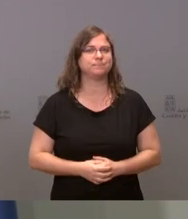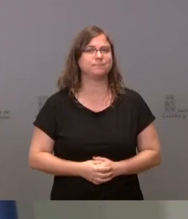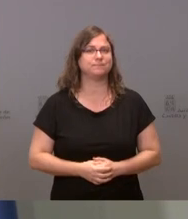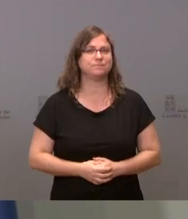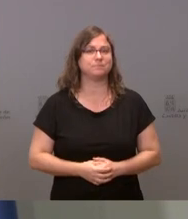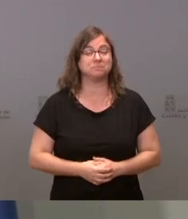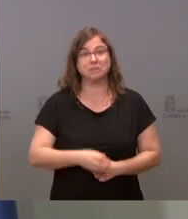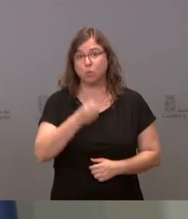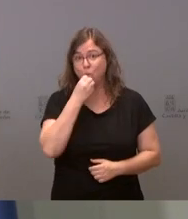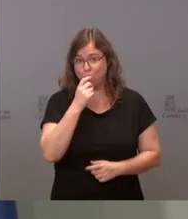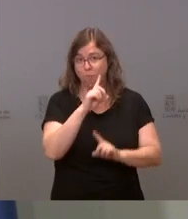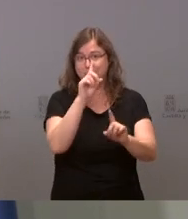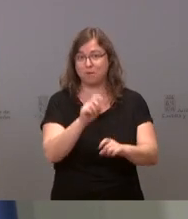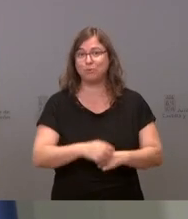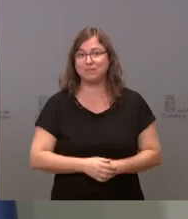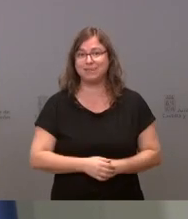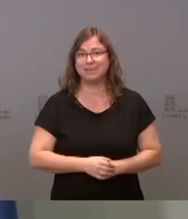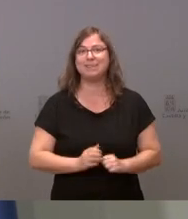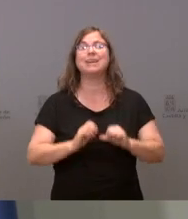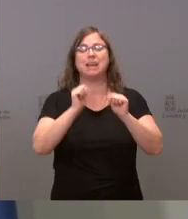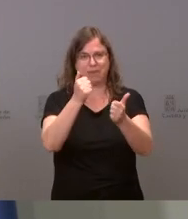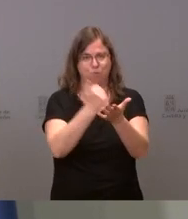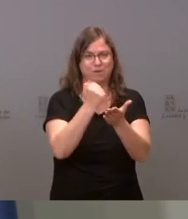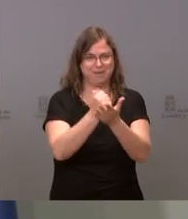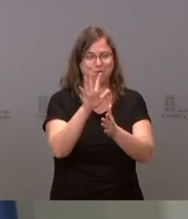Es una buena pregunta. Vamos a empezar por el pasaporte.